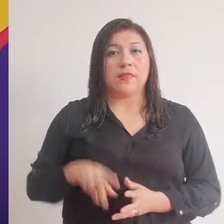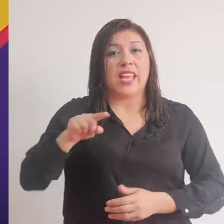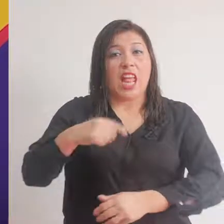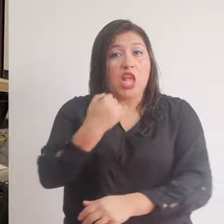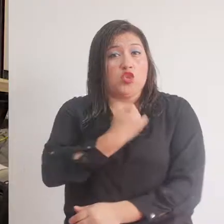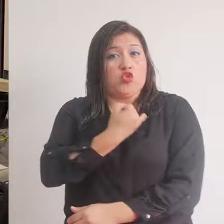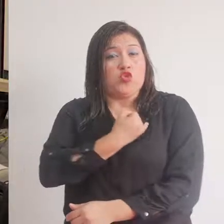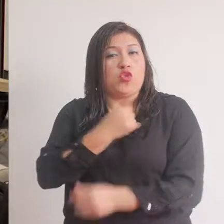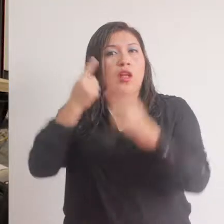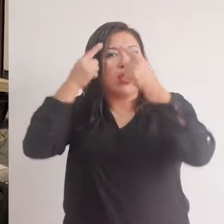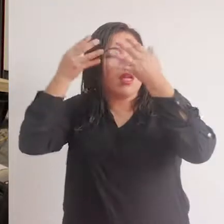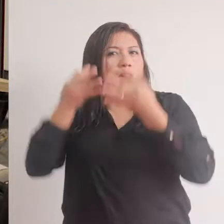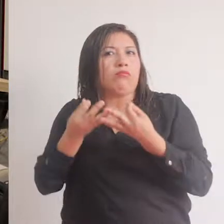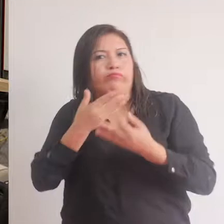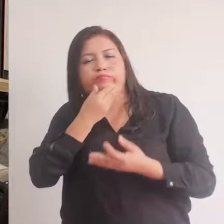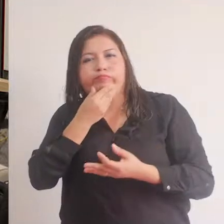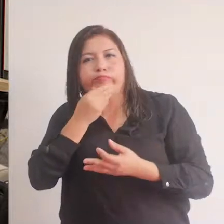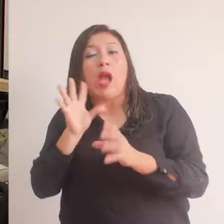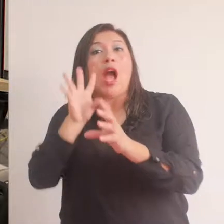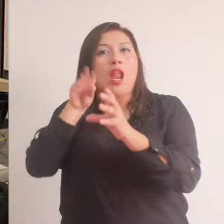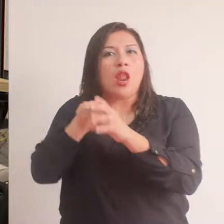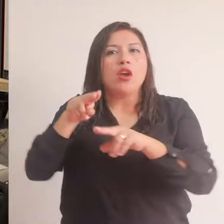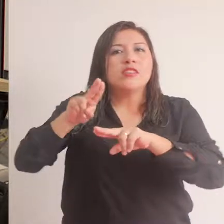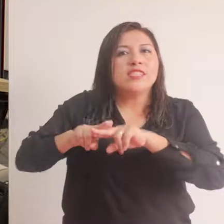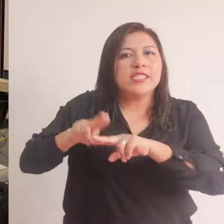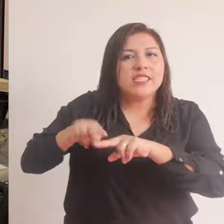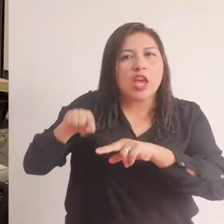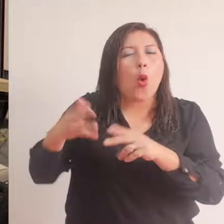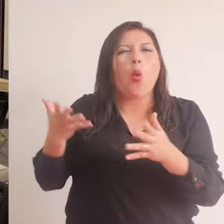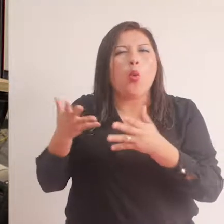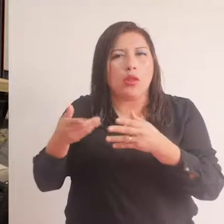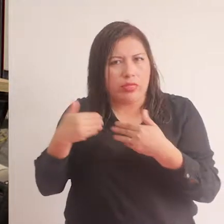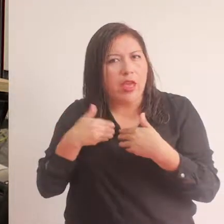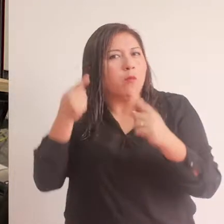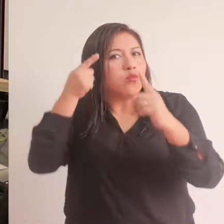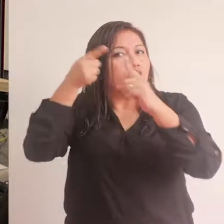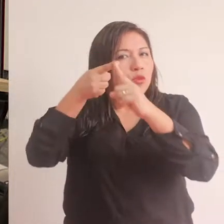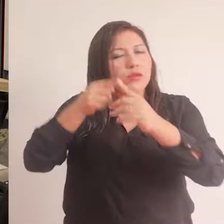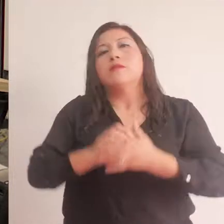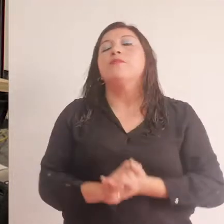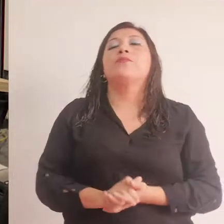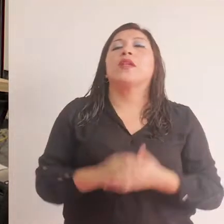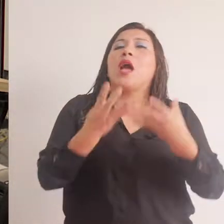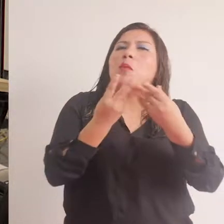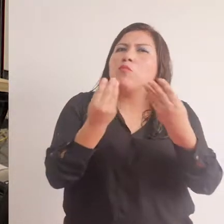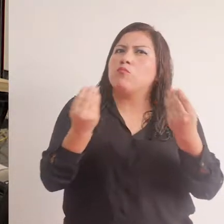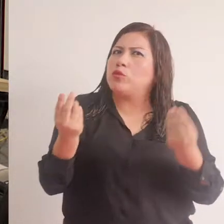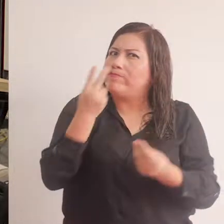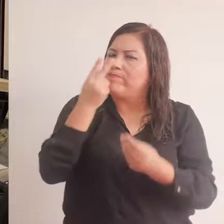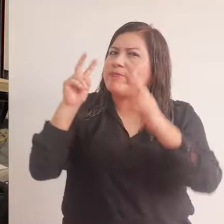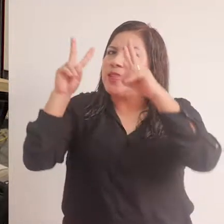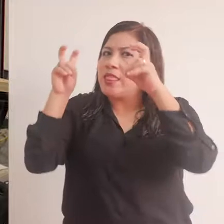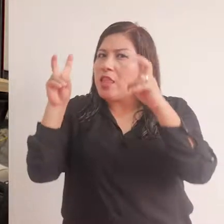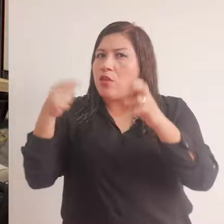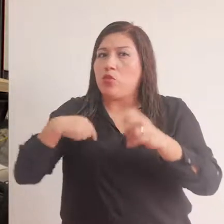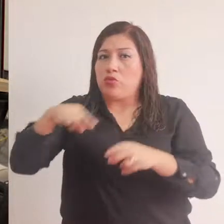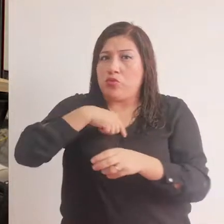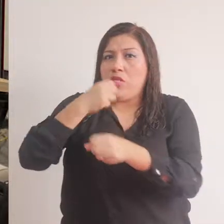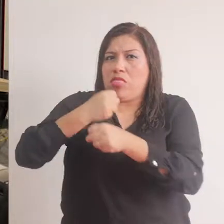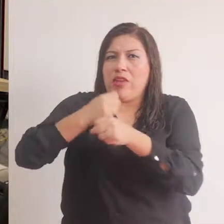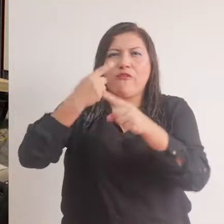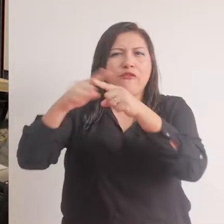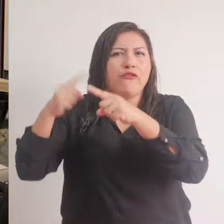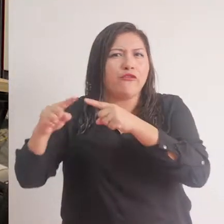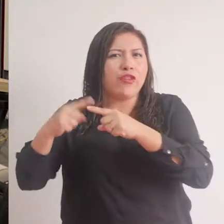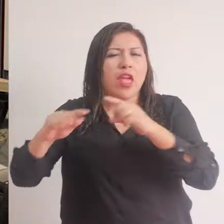La institución decide incorporar sillas con propósito porque de hecho la mayoría de temáticas que nosotros